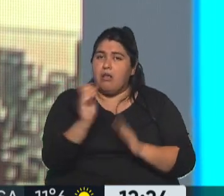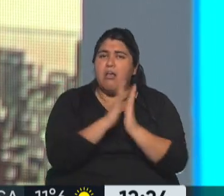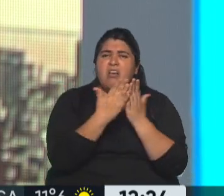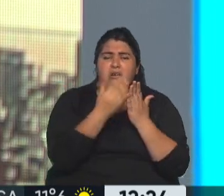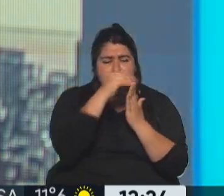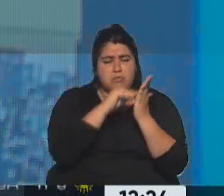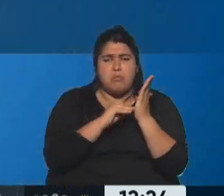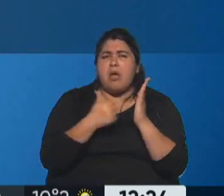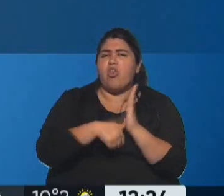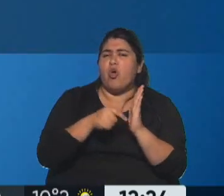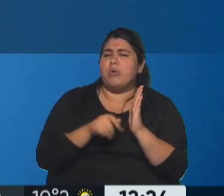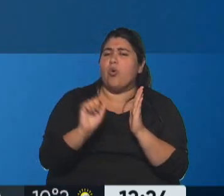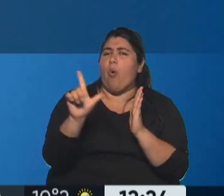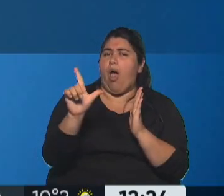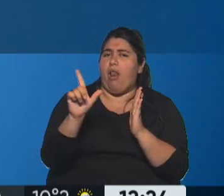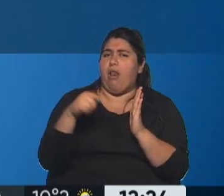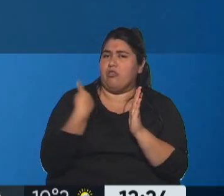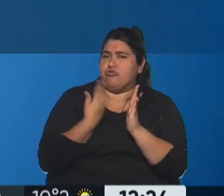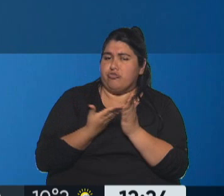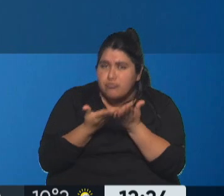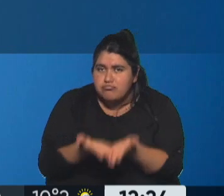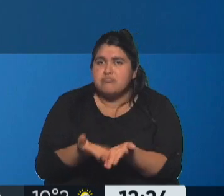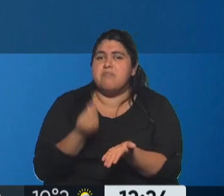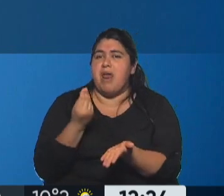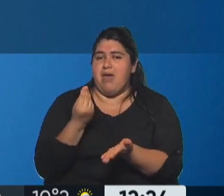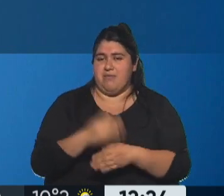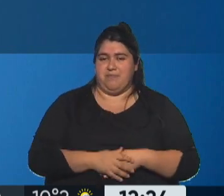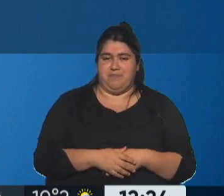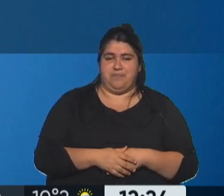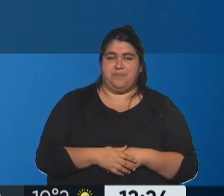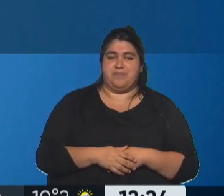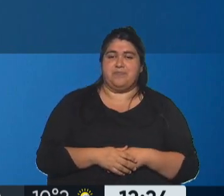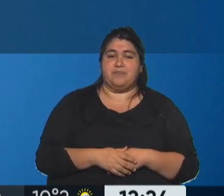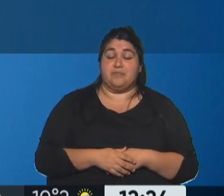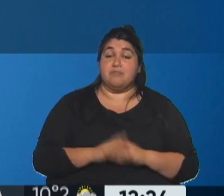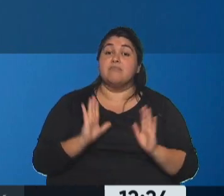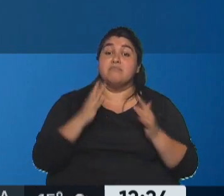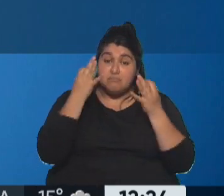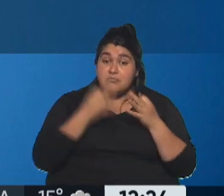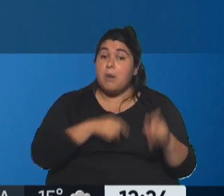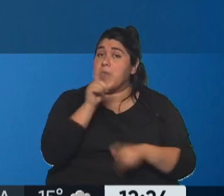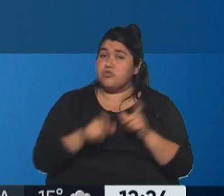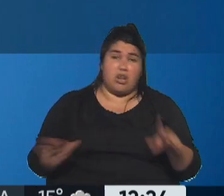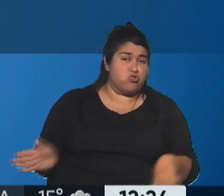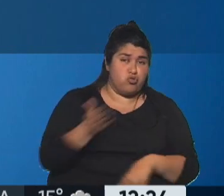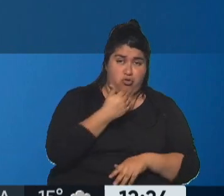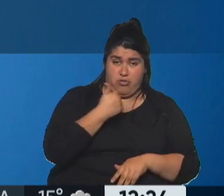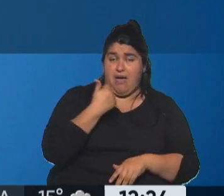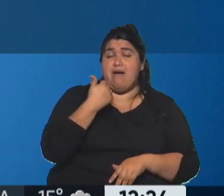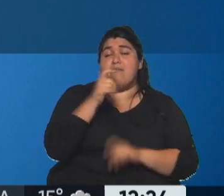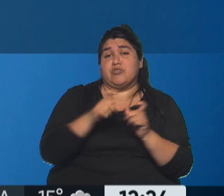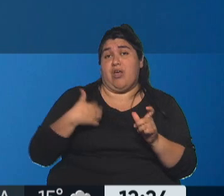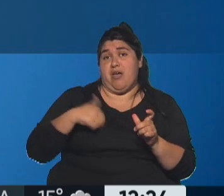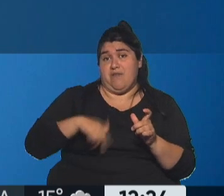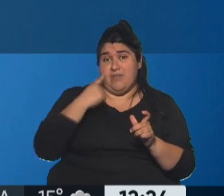tenemos que presentar o tener a mano? Digo, este es el momento para ir a buscarlos. Bien, están en condiciones de votar todos aquellos argentinos y argentinas